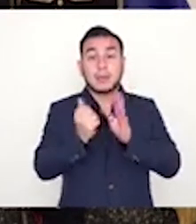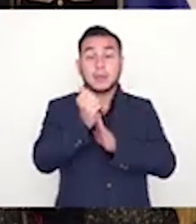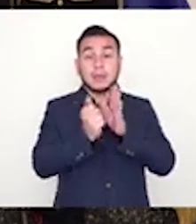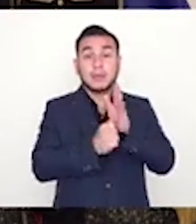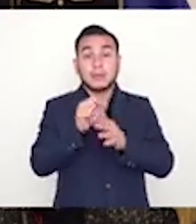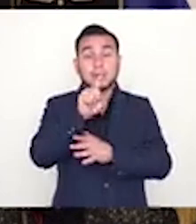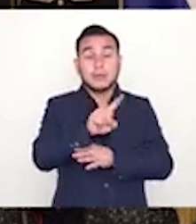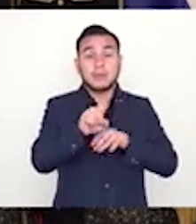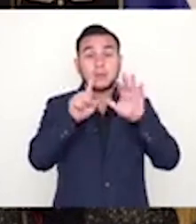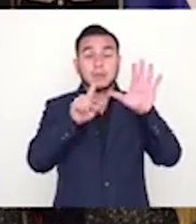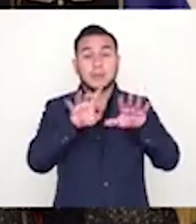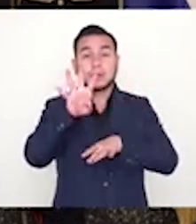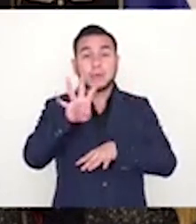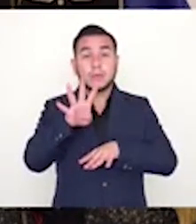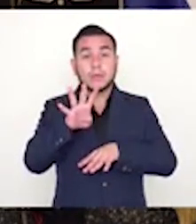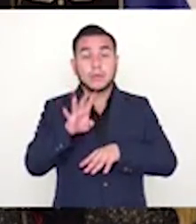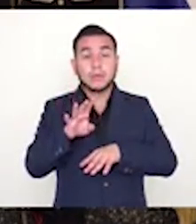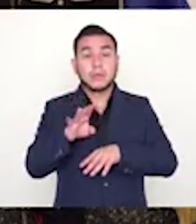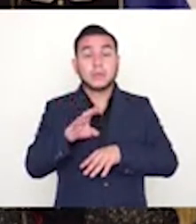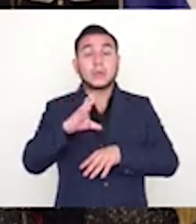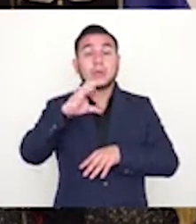164 del Código de Salud.